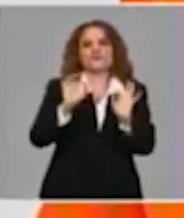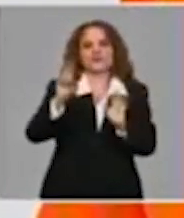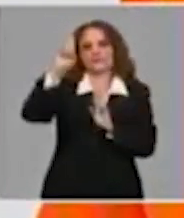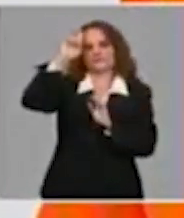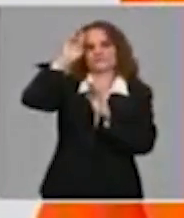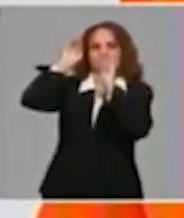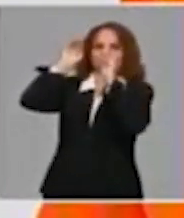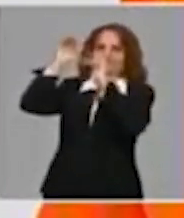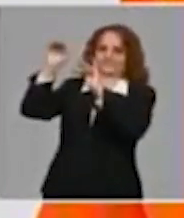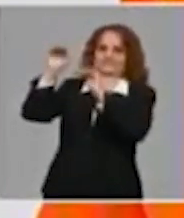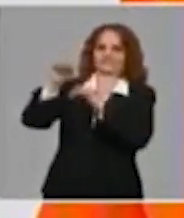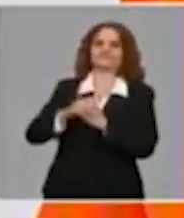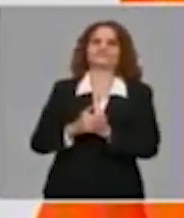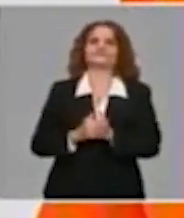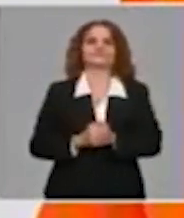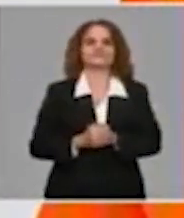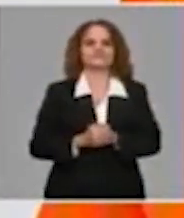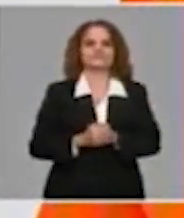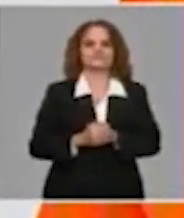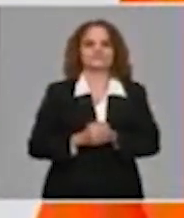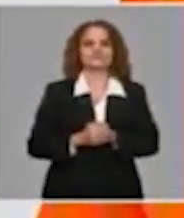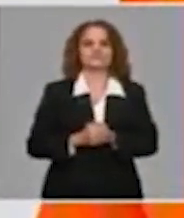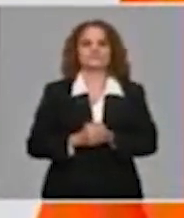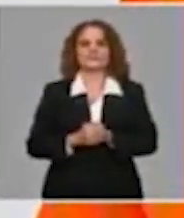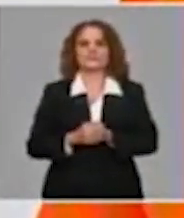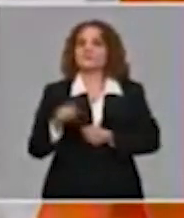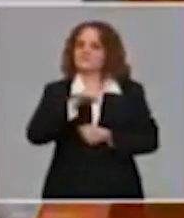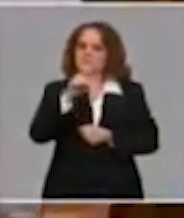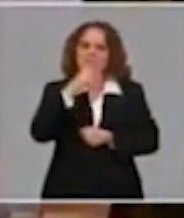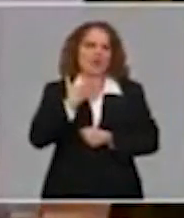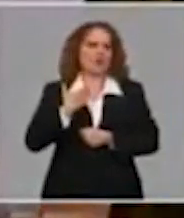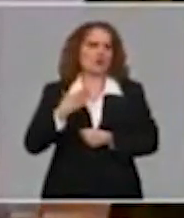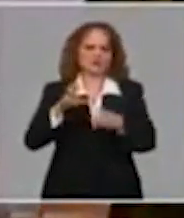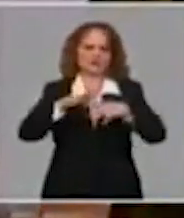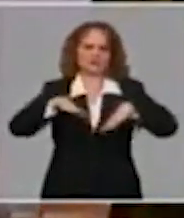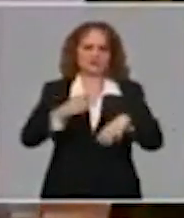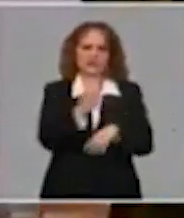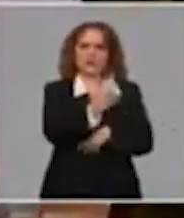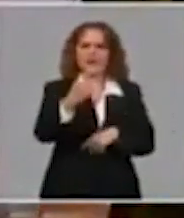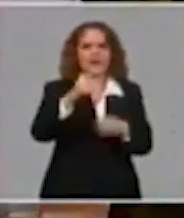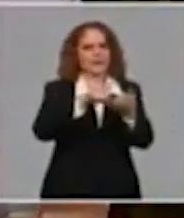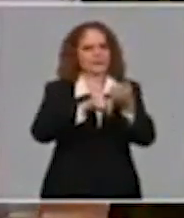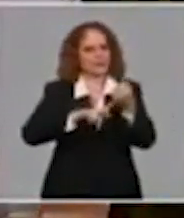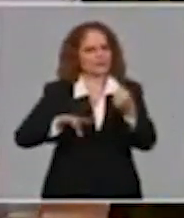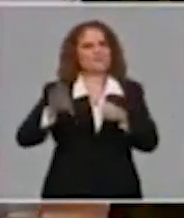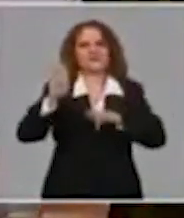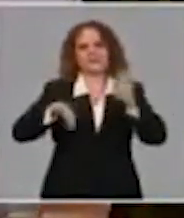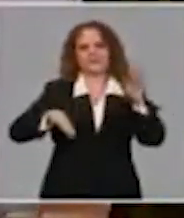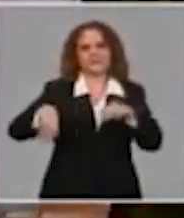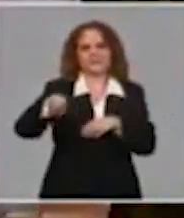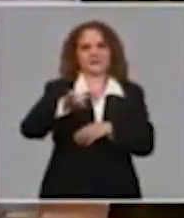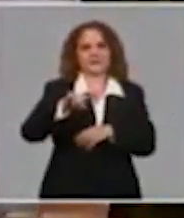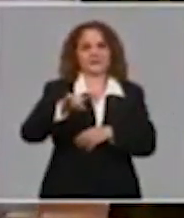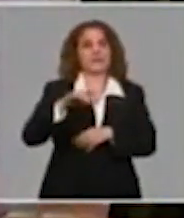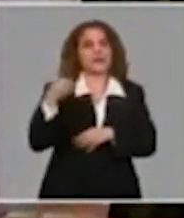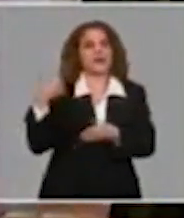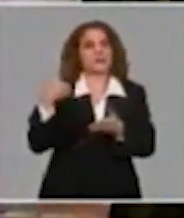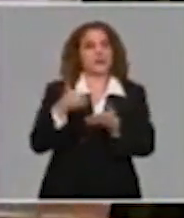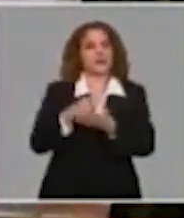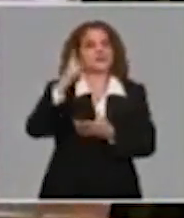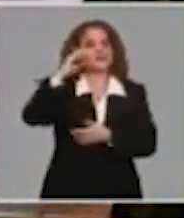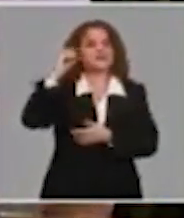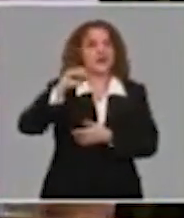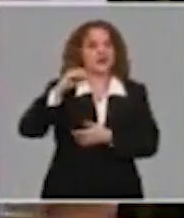la mayoría de la dispersión de casos. Cómo se comporta en cada uno de los territorios. Cuba, como expliqué, tiene 58 casos